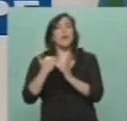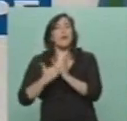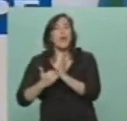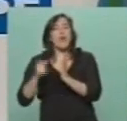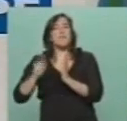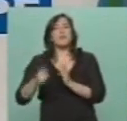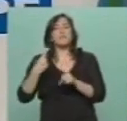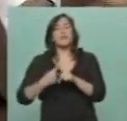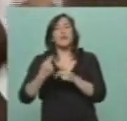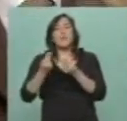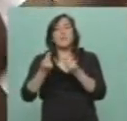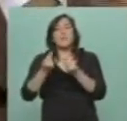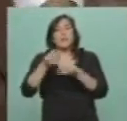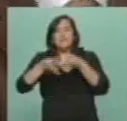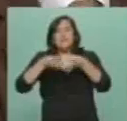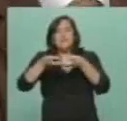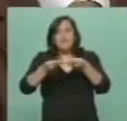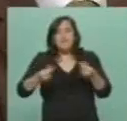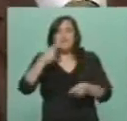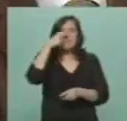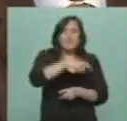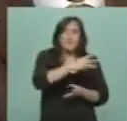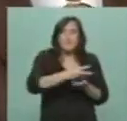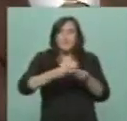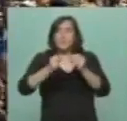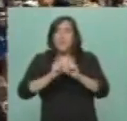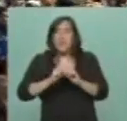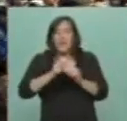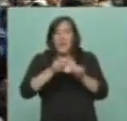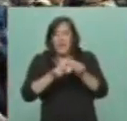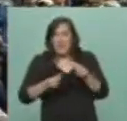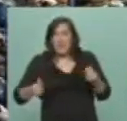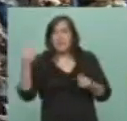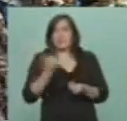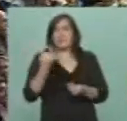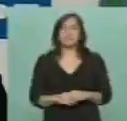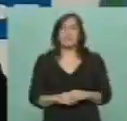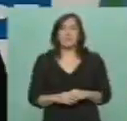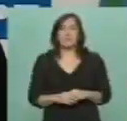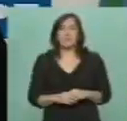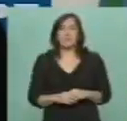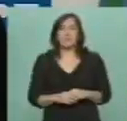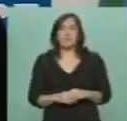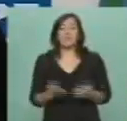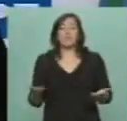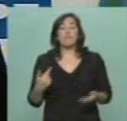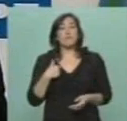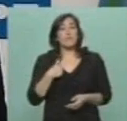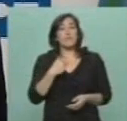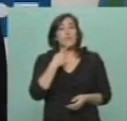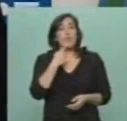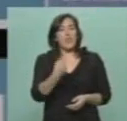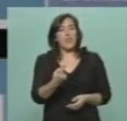Refino Plus. Para que quede claro, digo, las cuentas claras conservan la amistad. Digo que